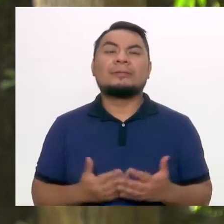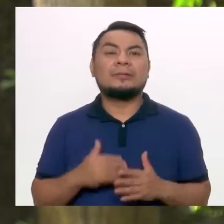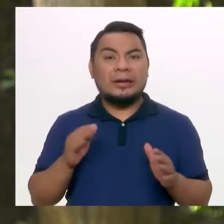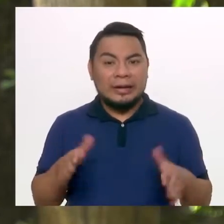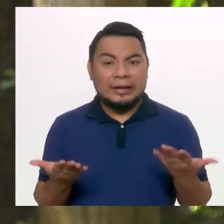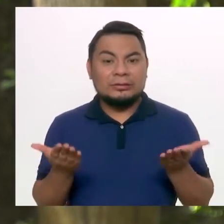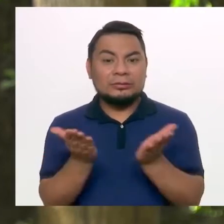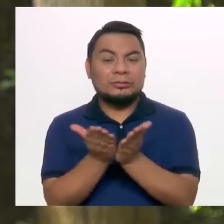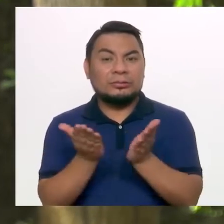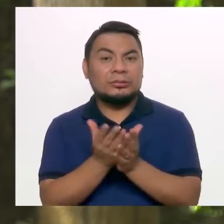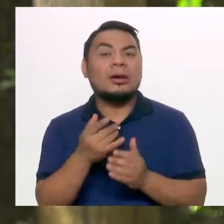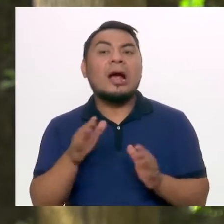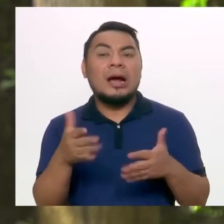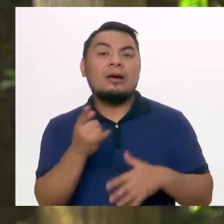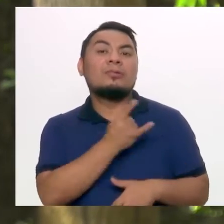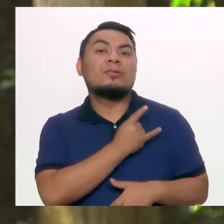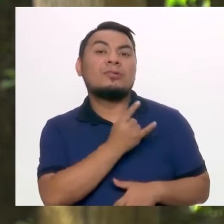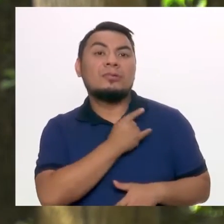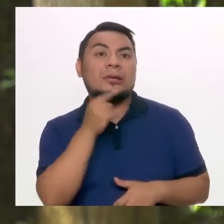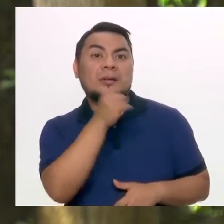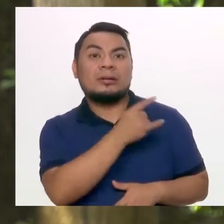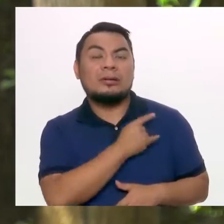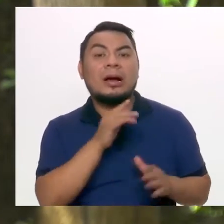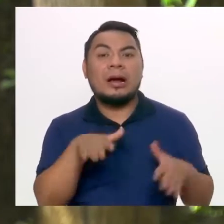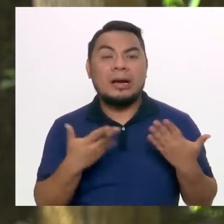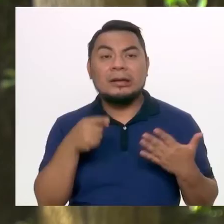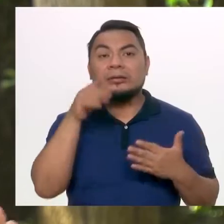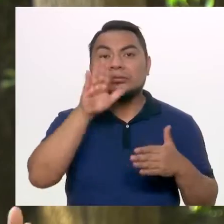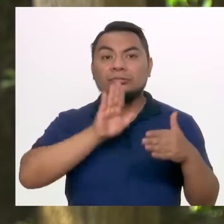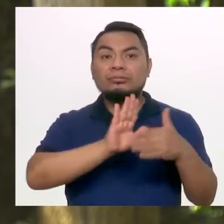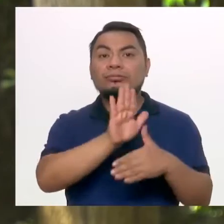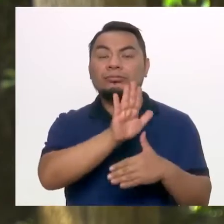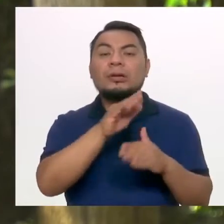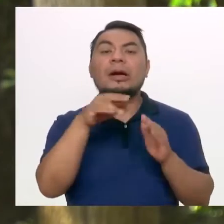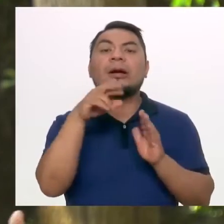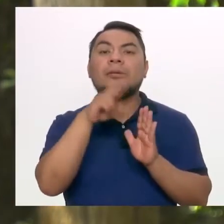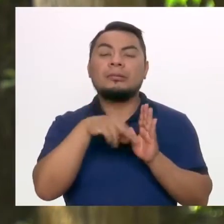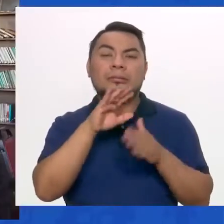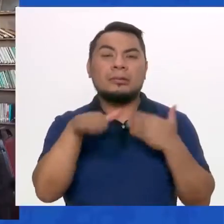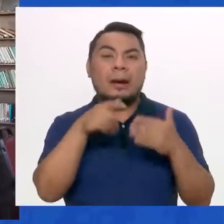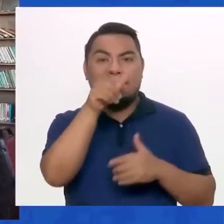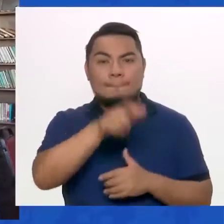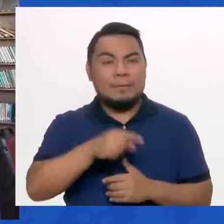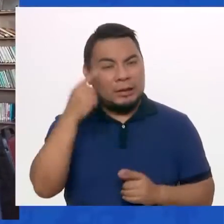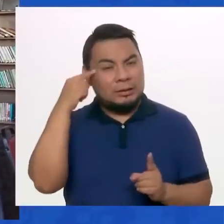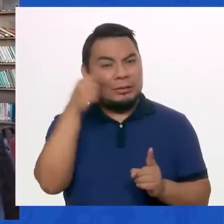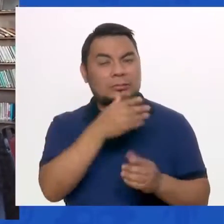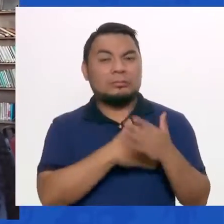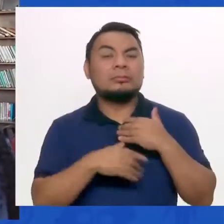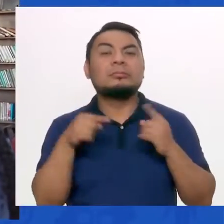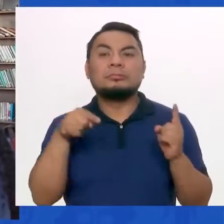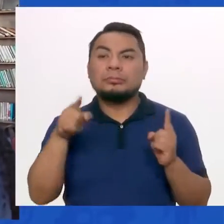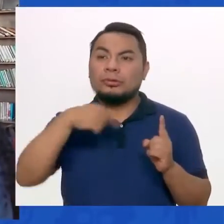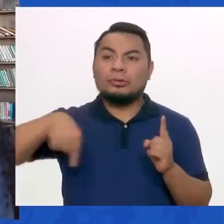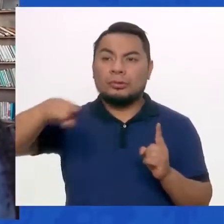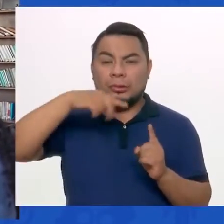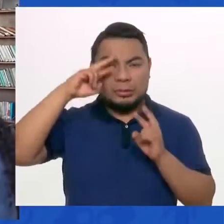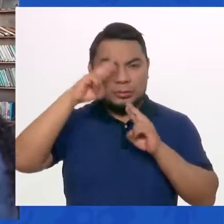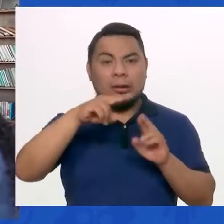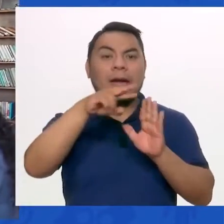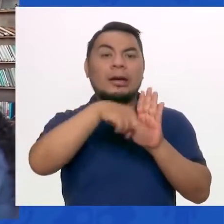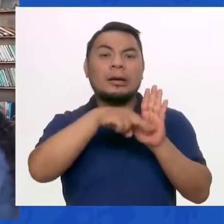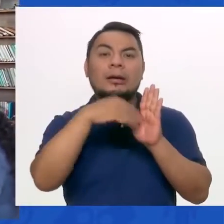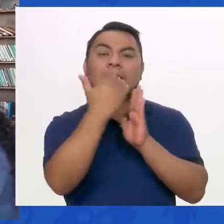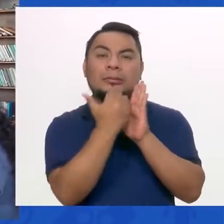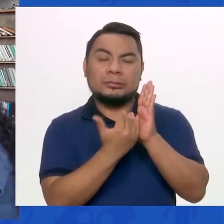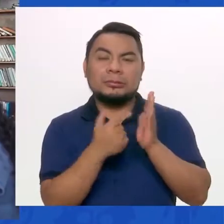Entonces, hay universidades que dado, por ejemplo, la tremenda capacidad intelectual de alguna persona son convenientes